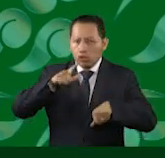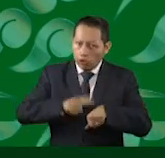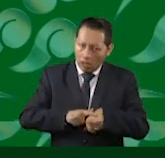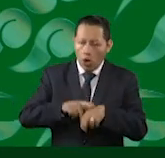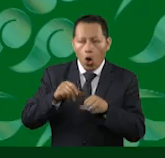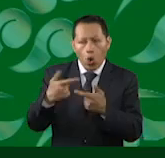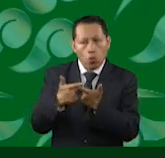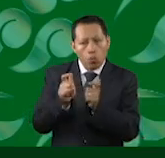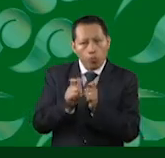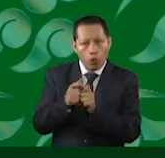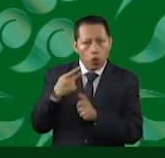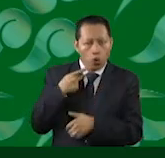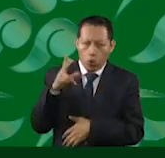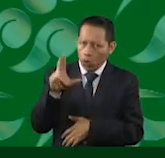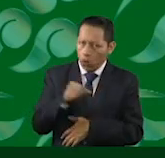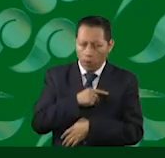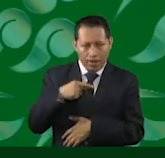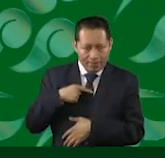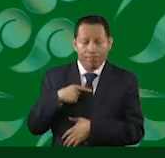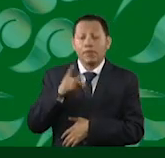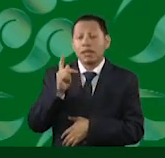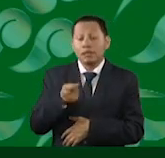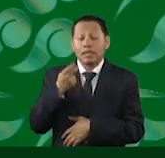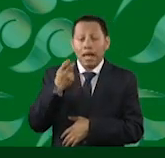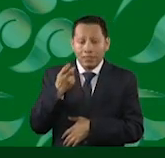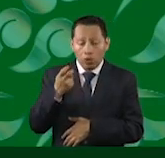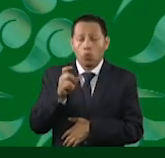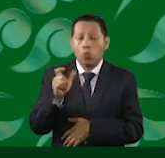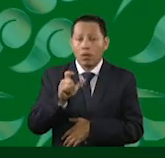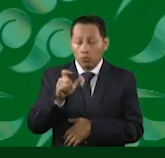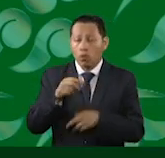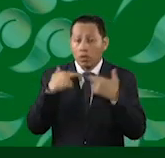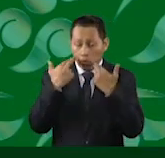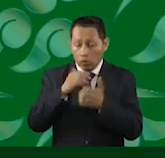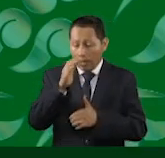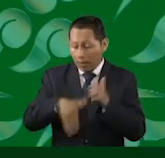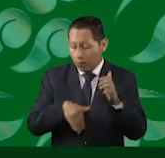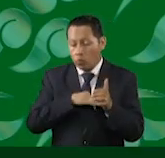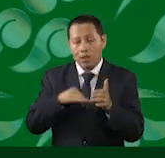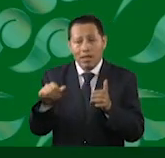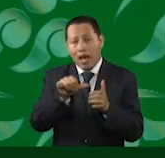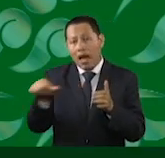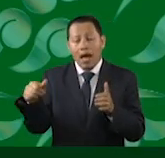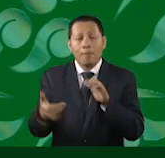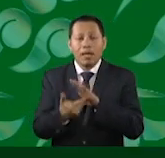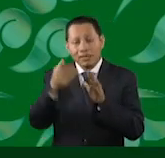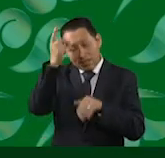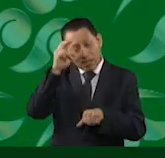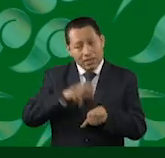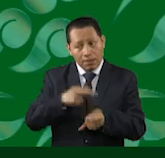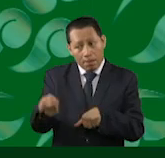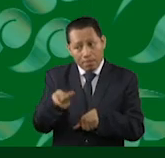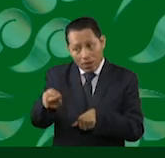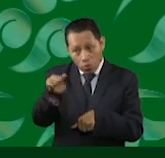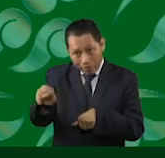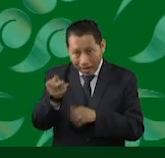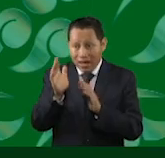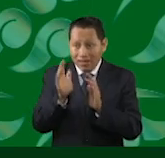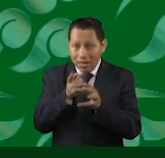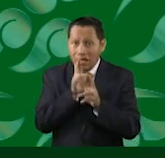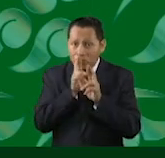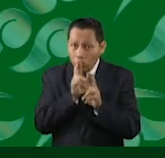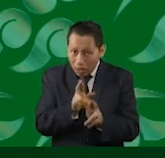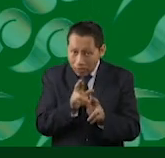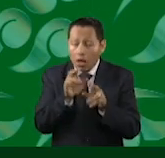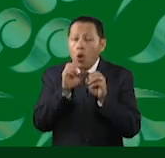o de su partido. Al respecto, enviaremos al término de la sesión una consulta a la mesa directiva para saber si ya se tiene alguna respuesta